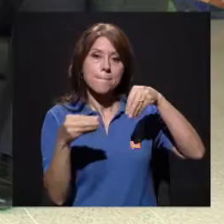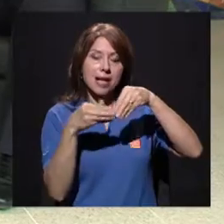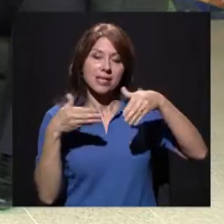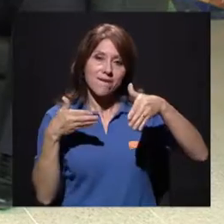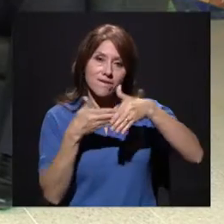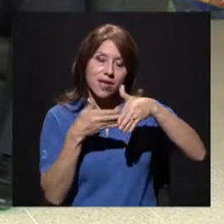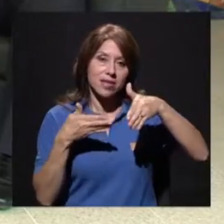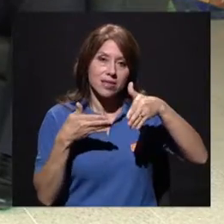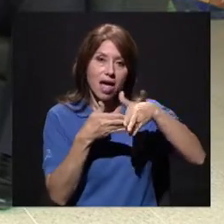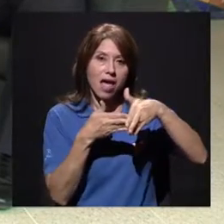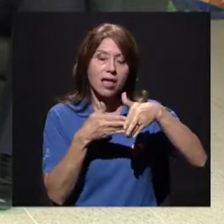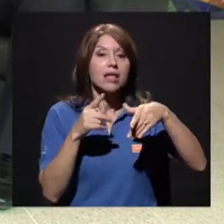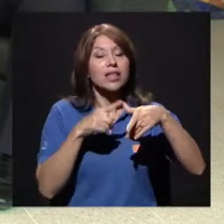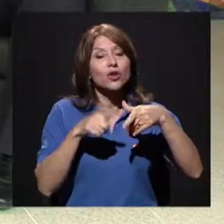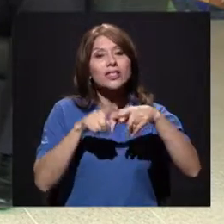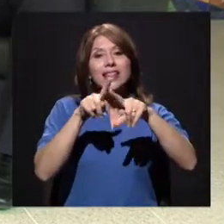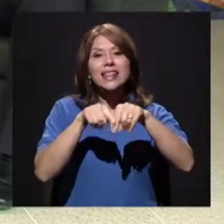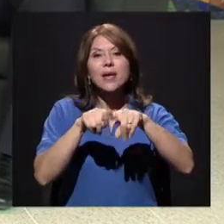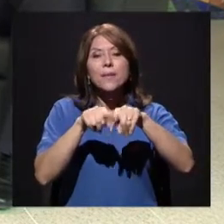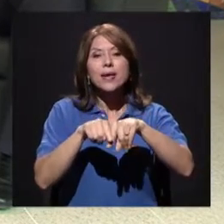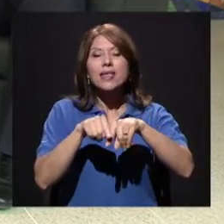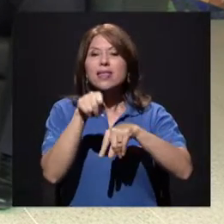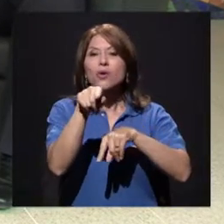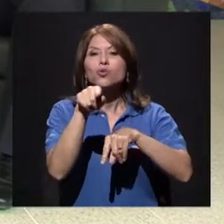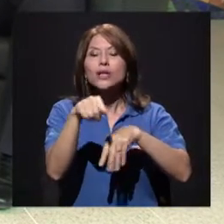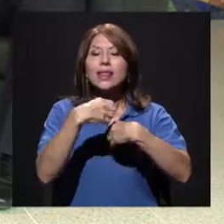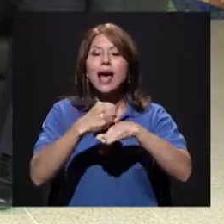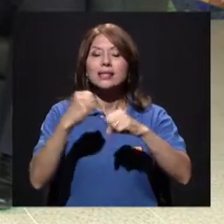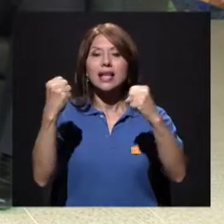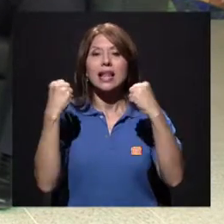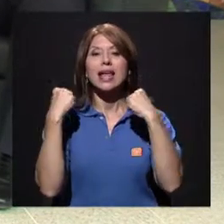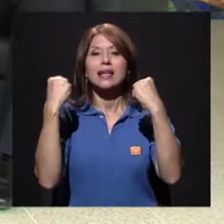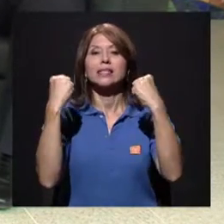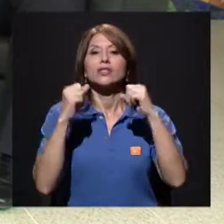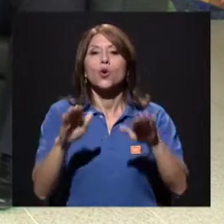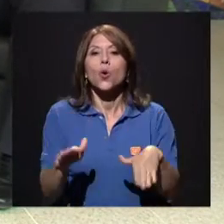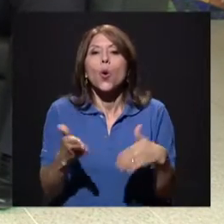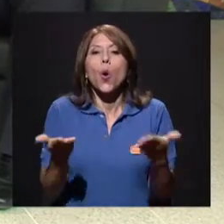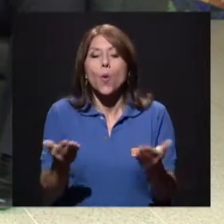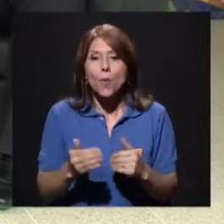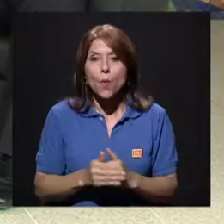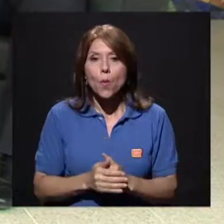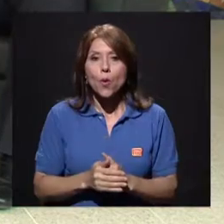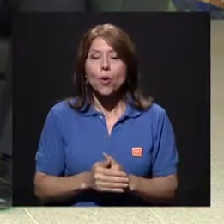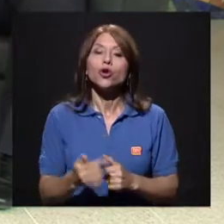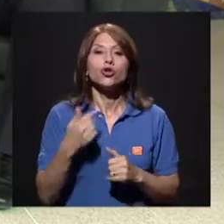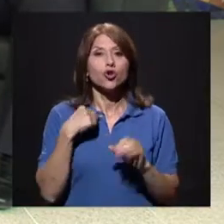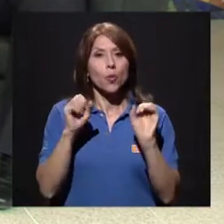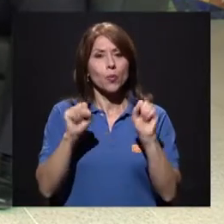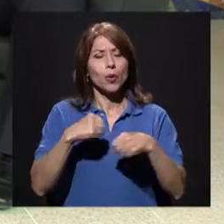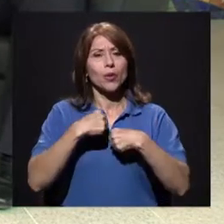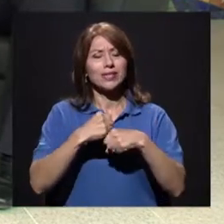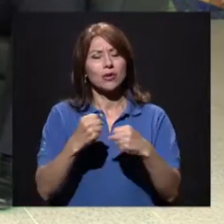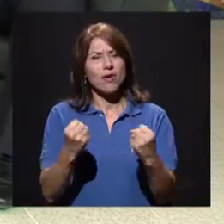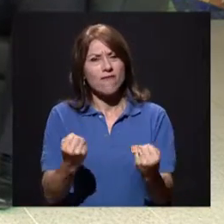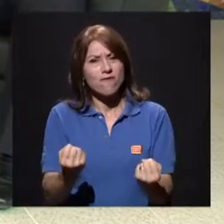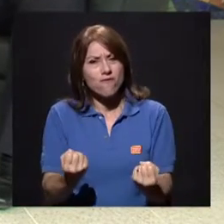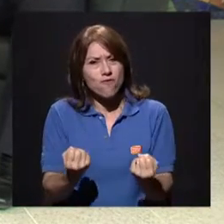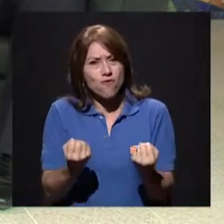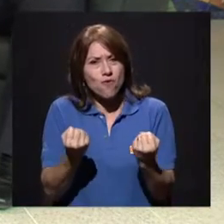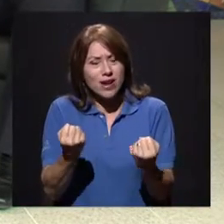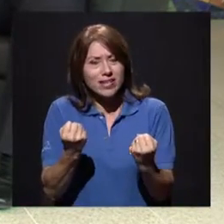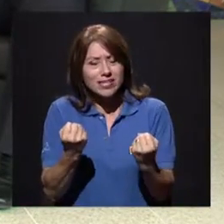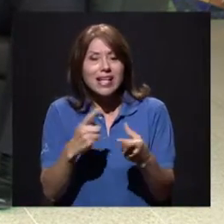Entonces, van a haber lesiones, depende de cómo usted haga el ejercicio. Yo puedo hacer un sobreesfuerzo y puedo tener un